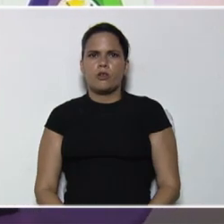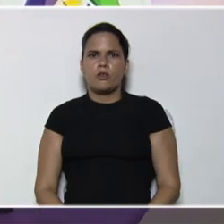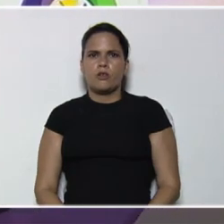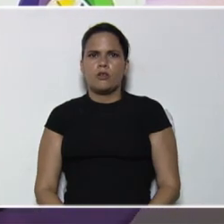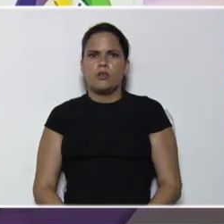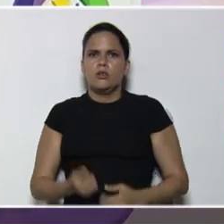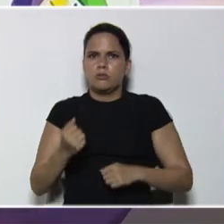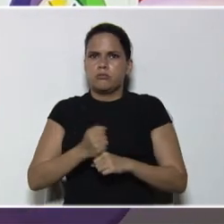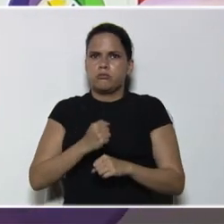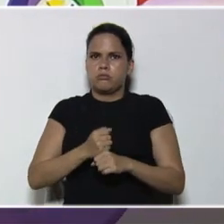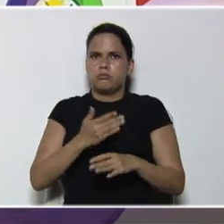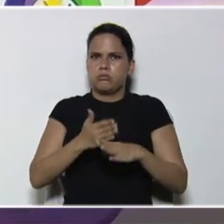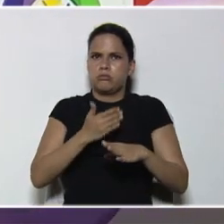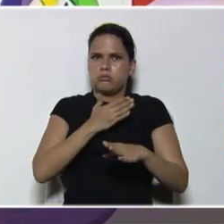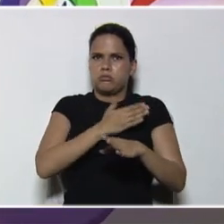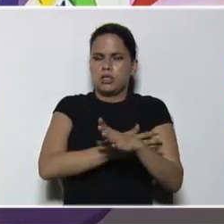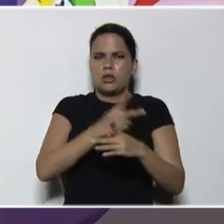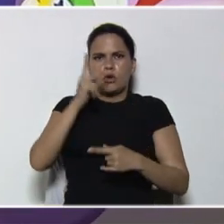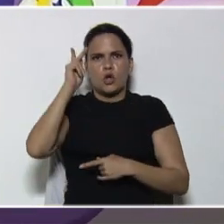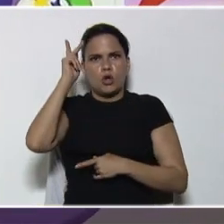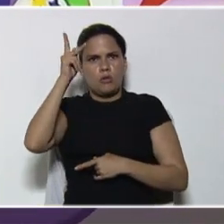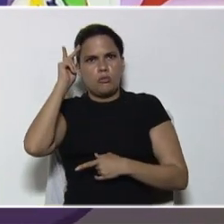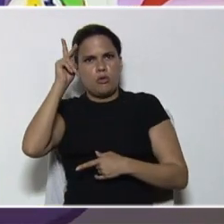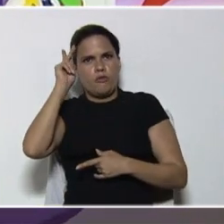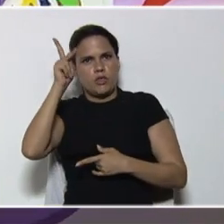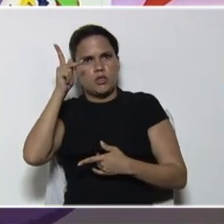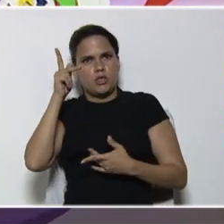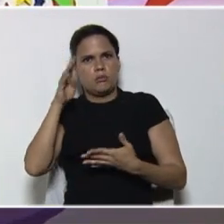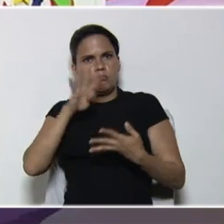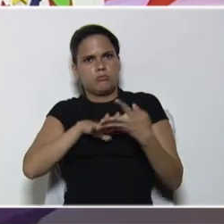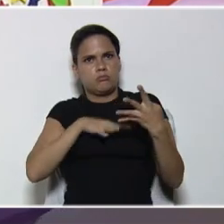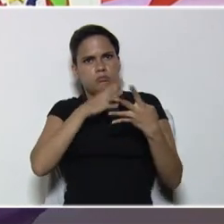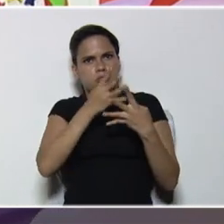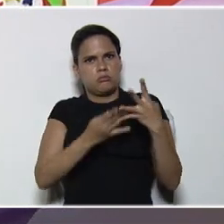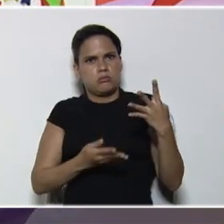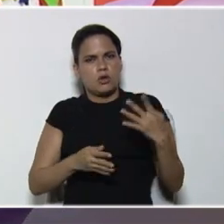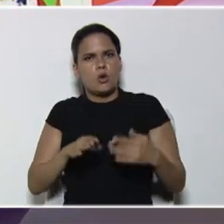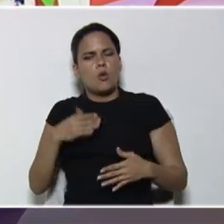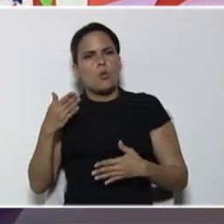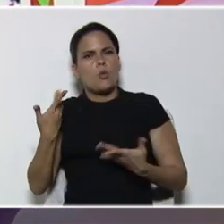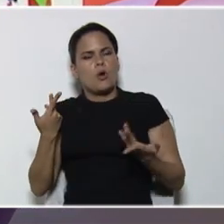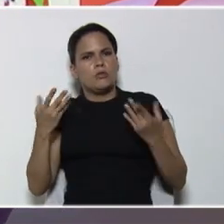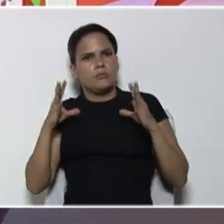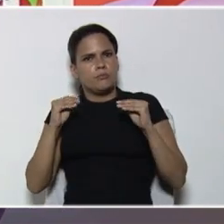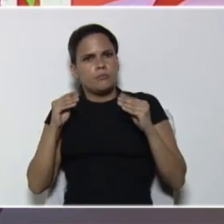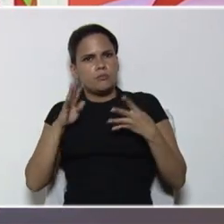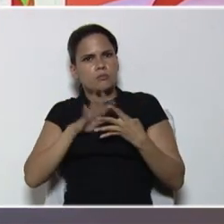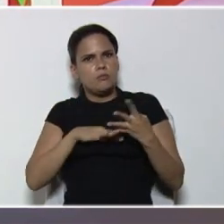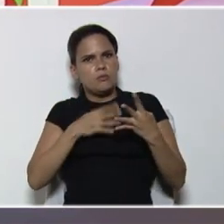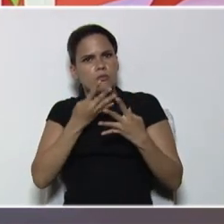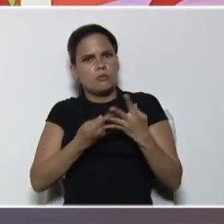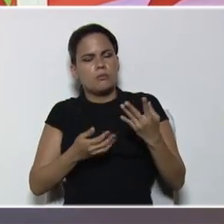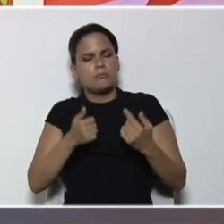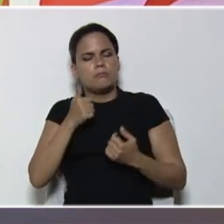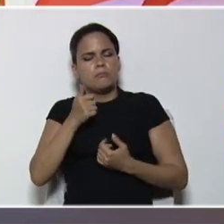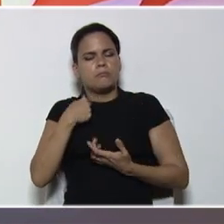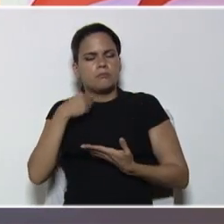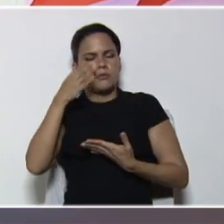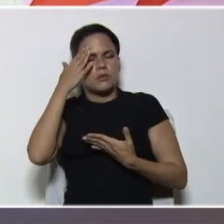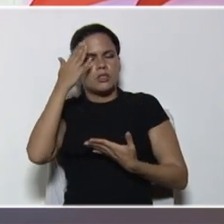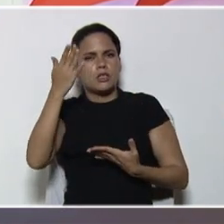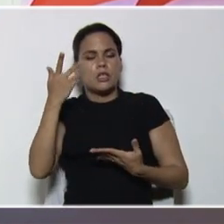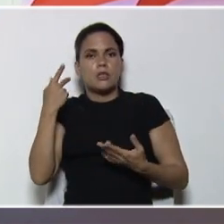lo trabajado, con el profesor, en el área de formación, de matemática, cuando hablamos, de esta área, bien sabemos, que tenemos